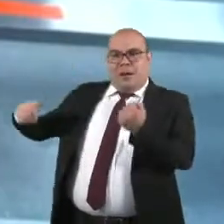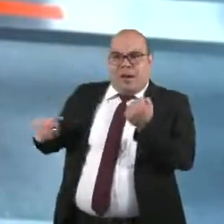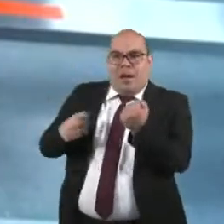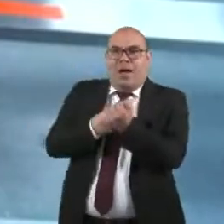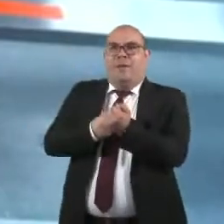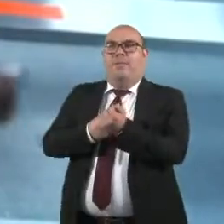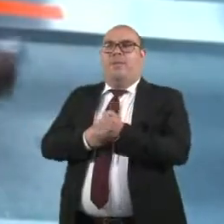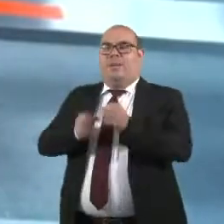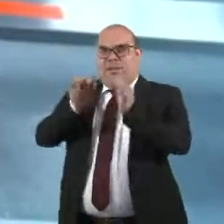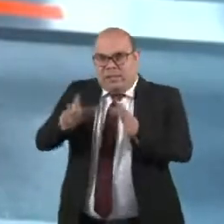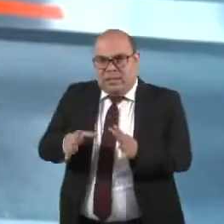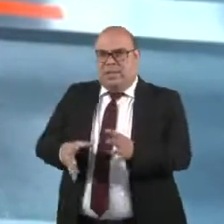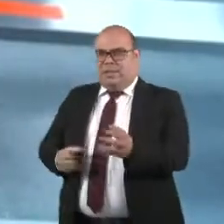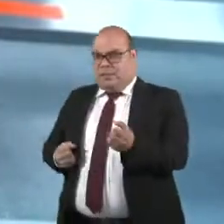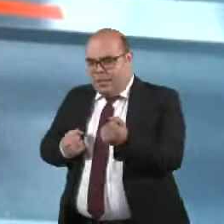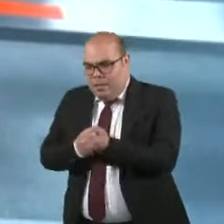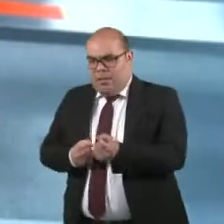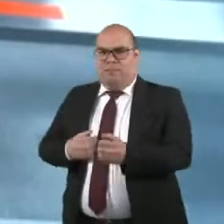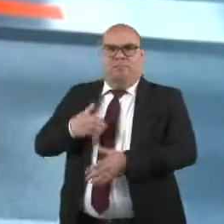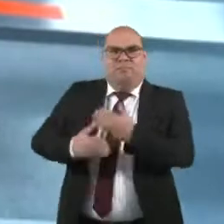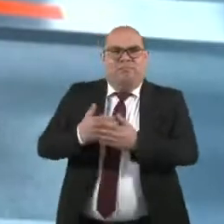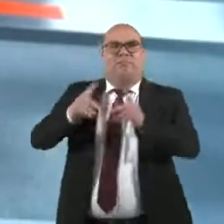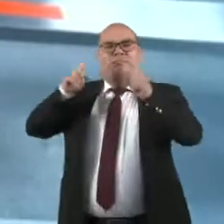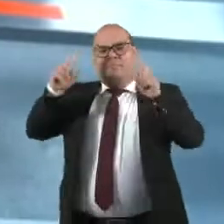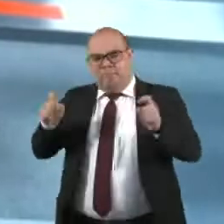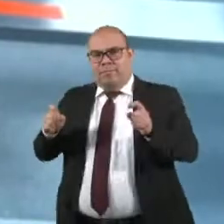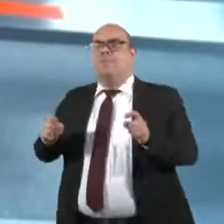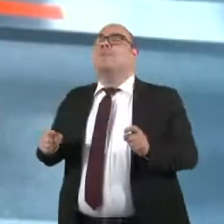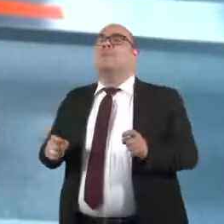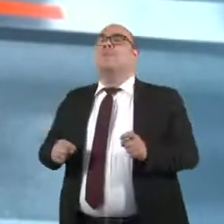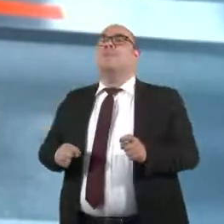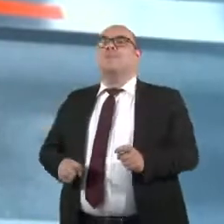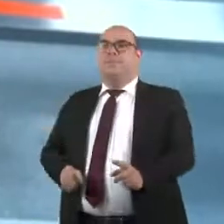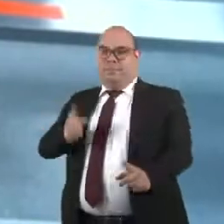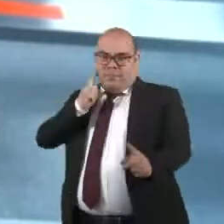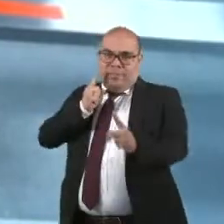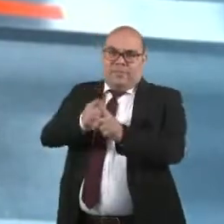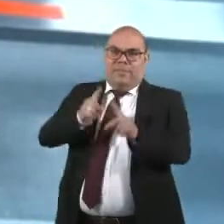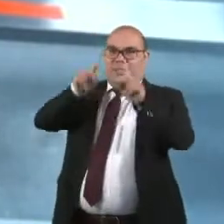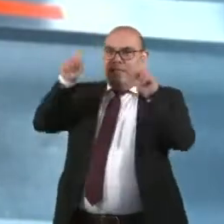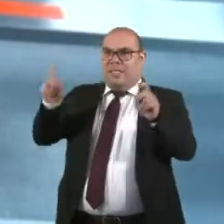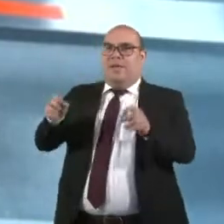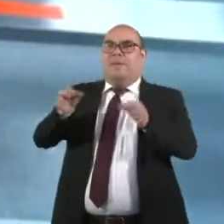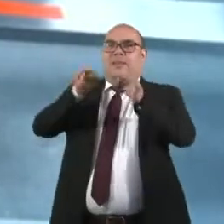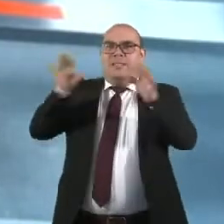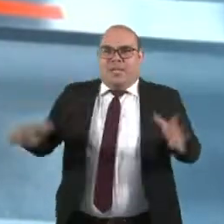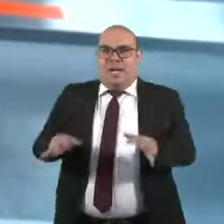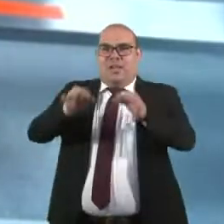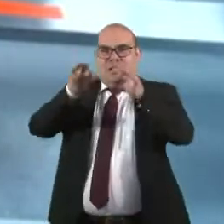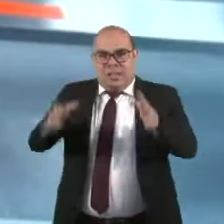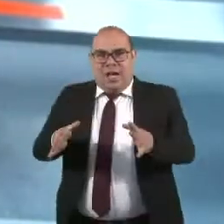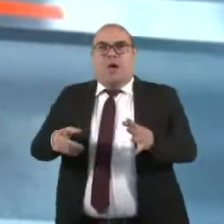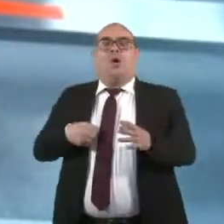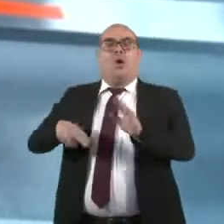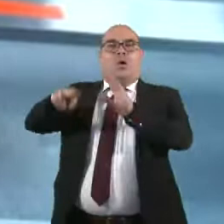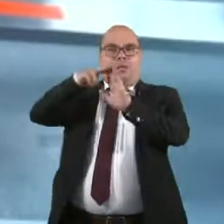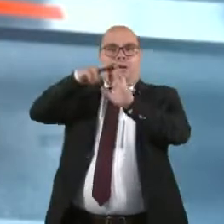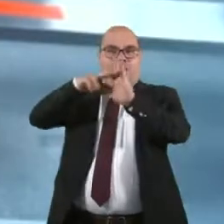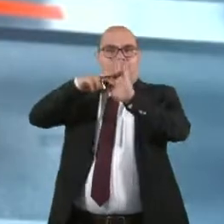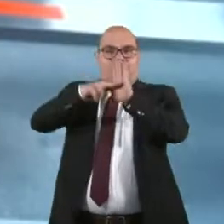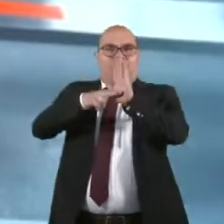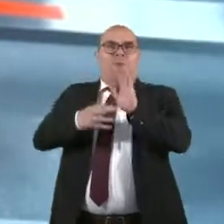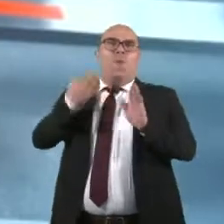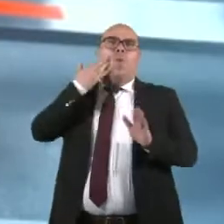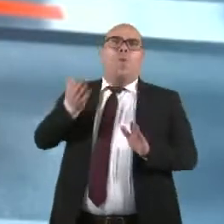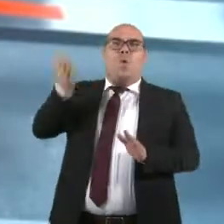en la lucha contra la subversión para un tema exclusivamente de seguridad. Y usted lo mira en las normas establecidas desde el